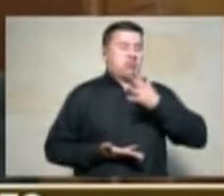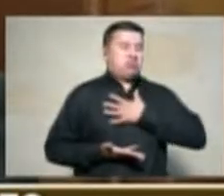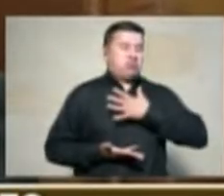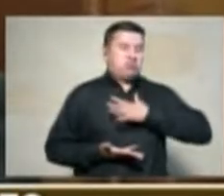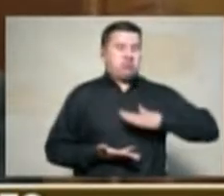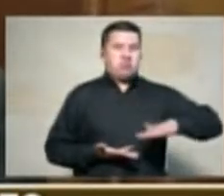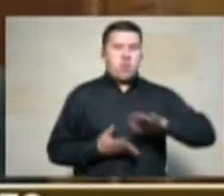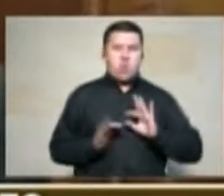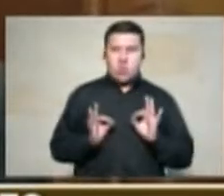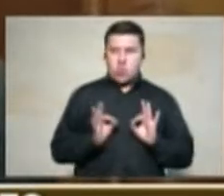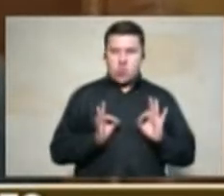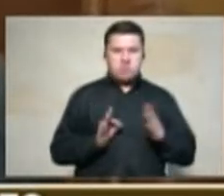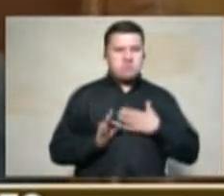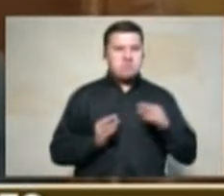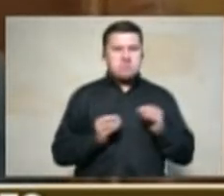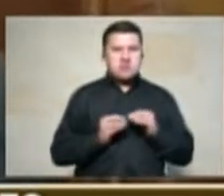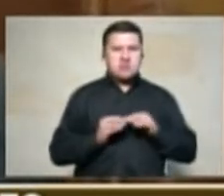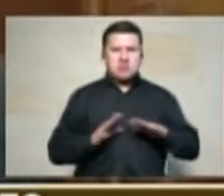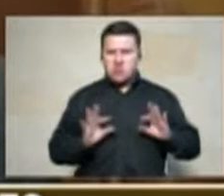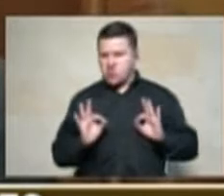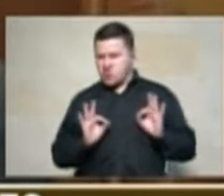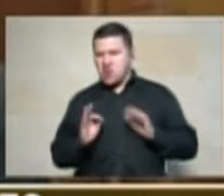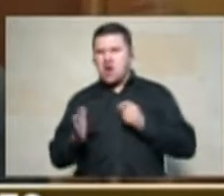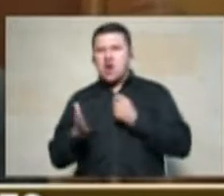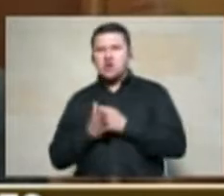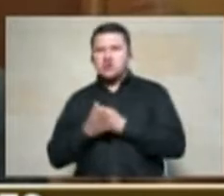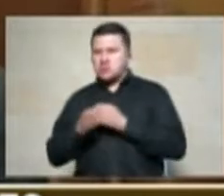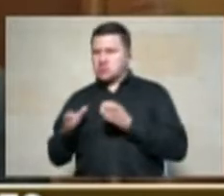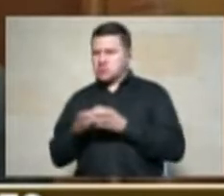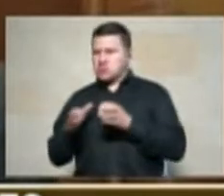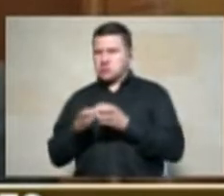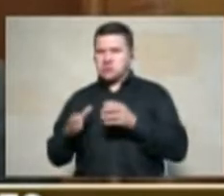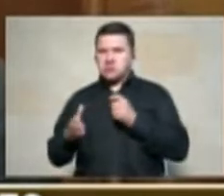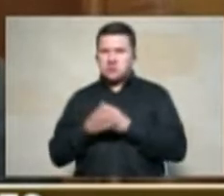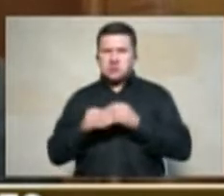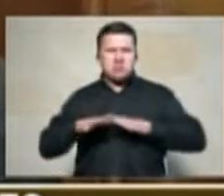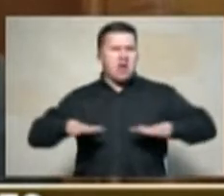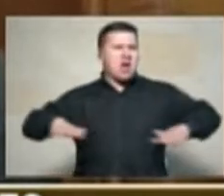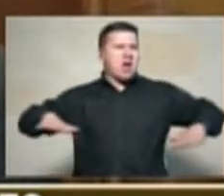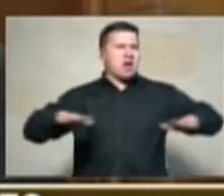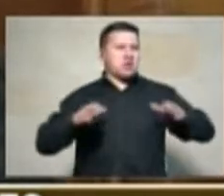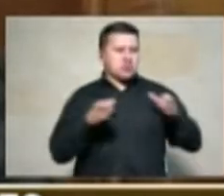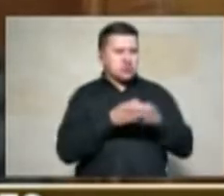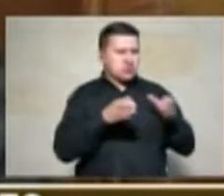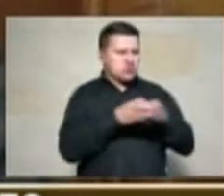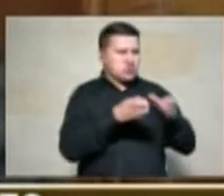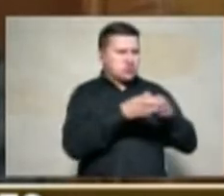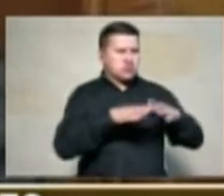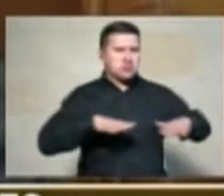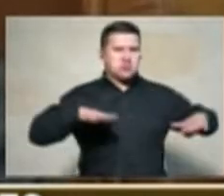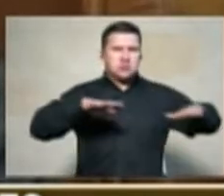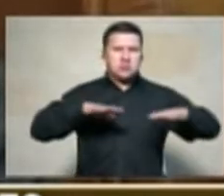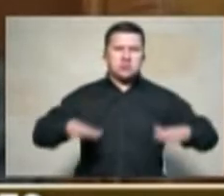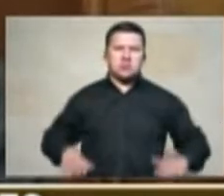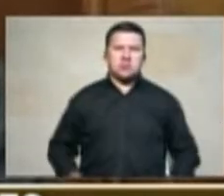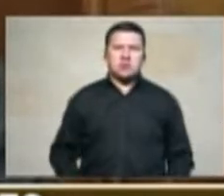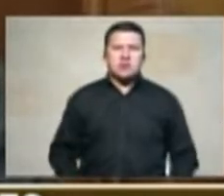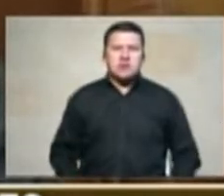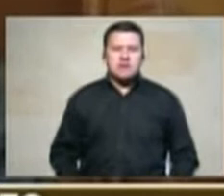asociaciones a los segundos ocupantes para hacer una campaña